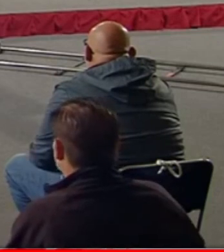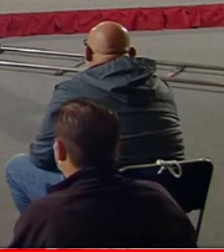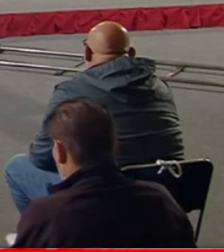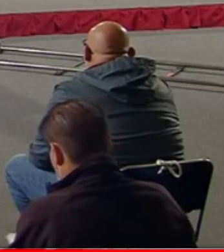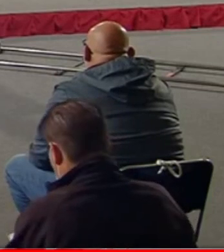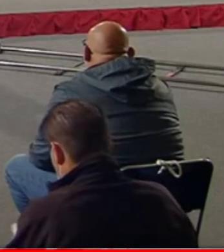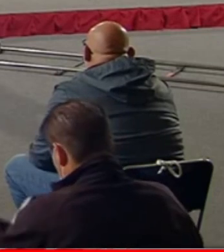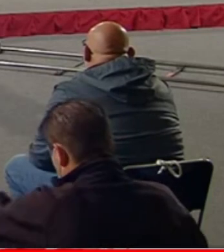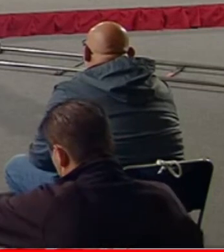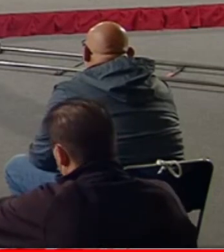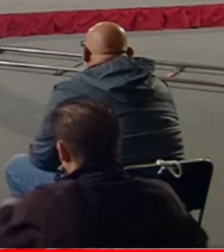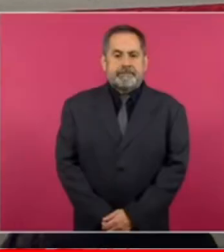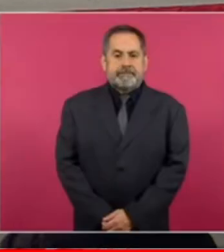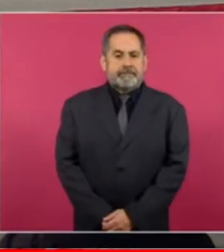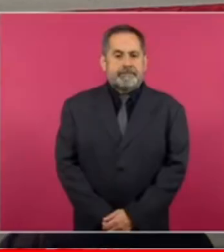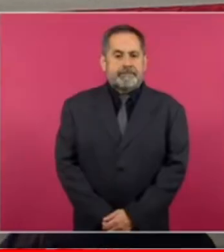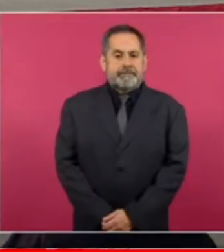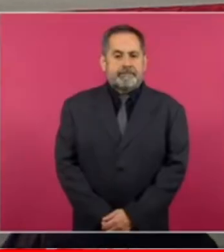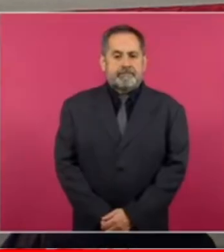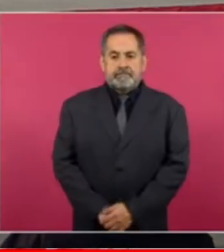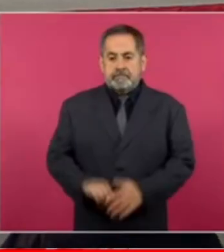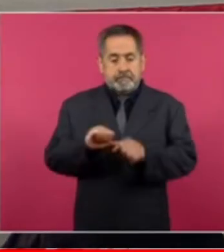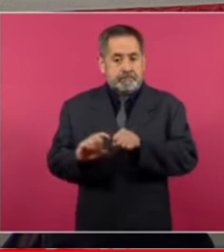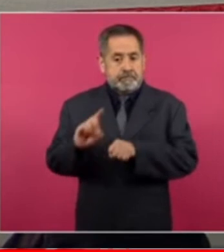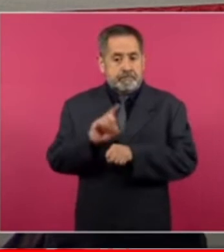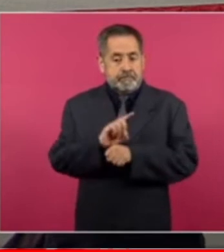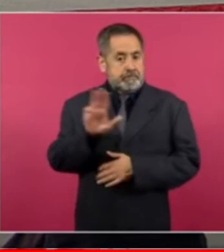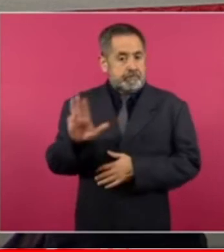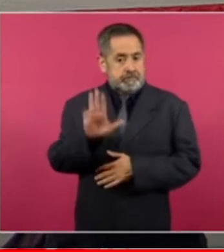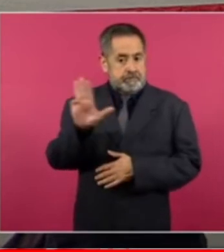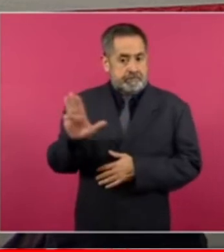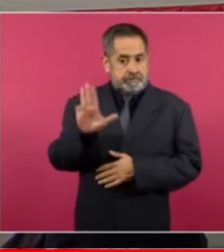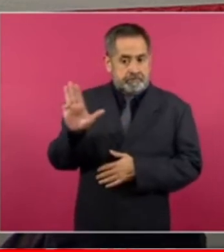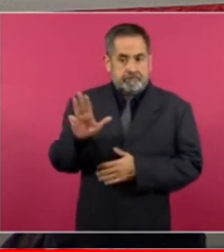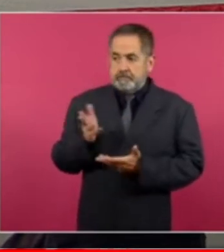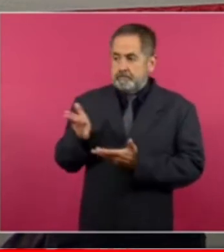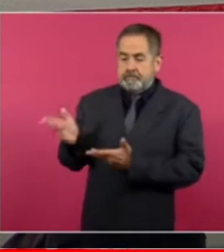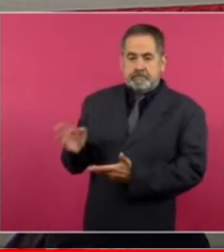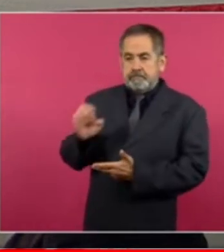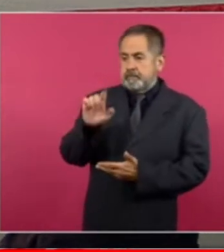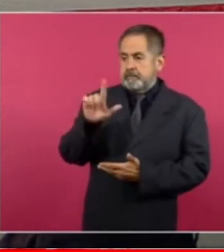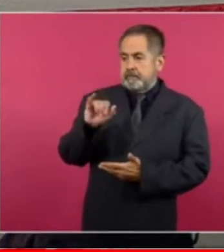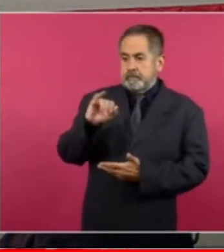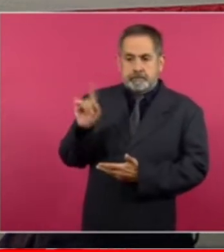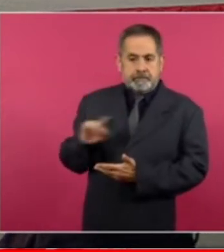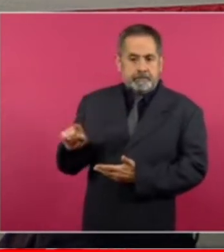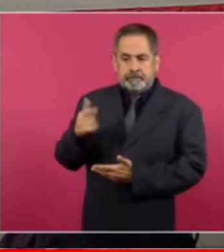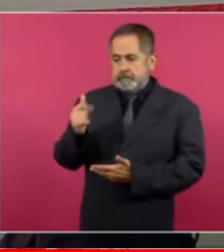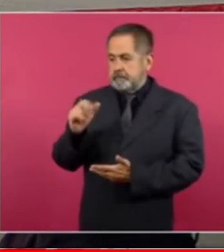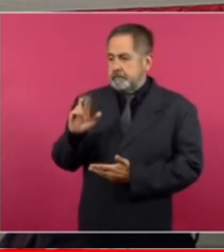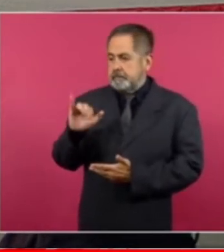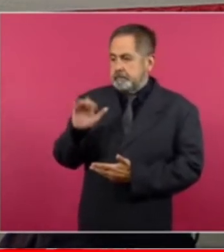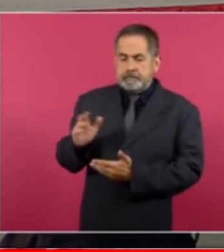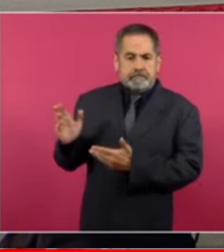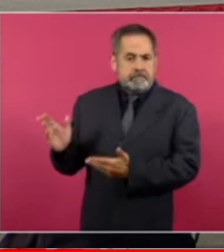bueno pues vamos, hoy es miércoles y está aquí Elizabeth García Pichis